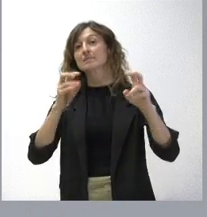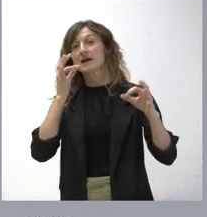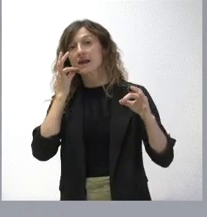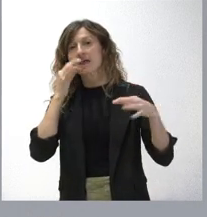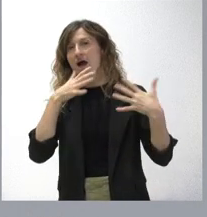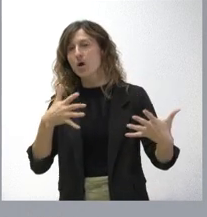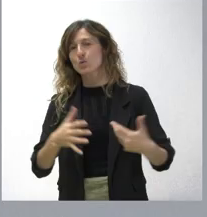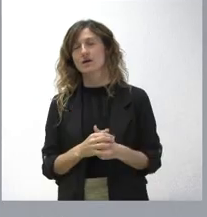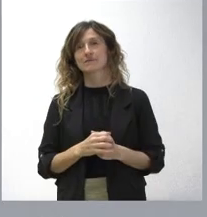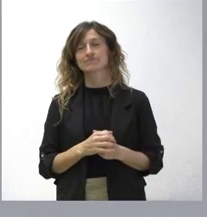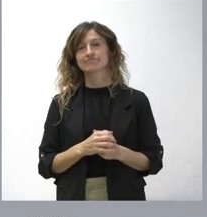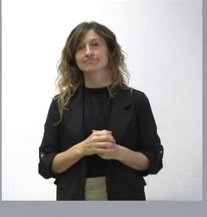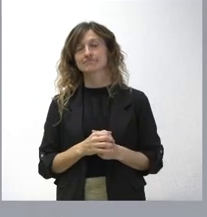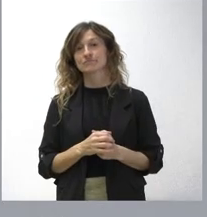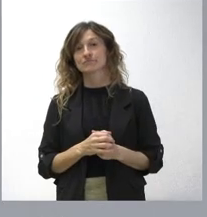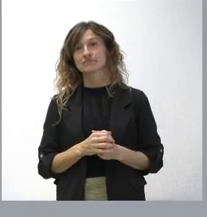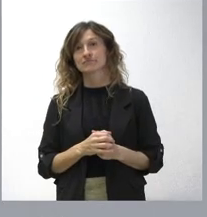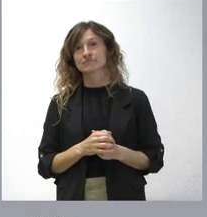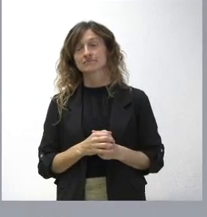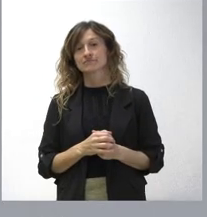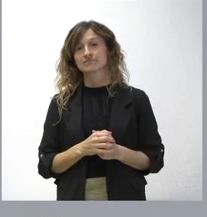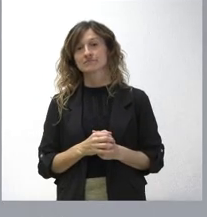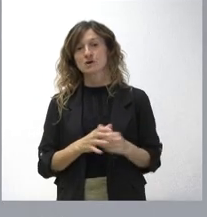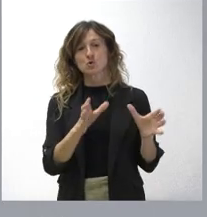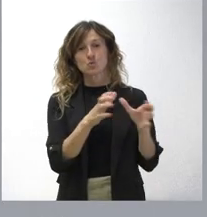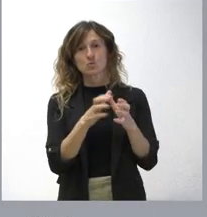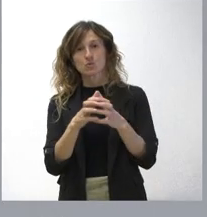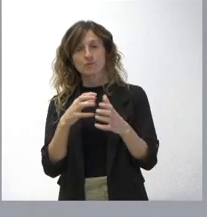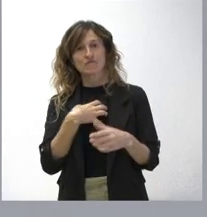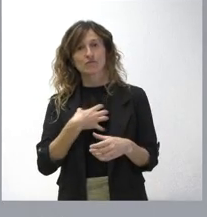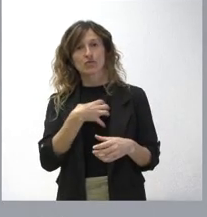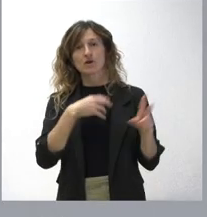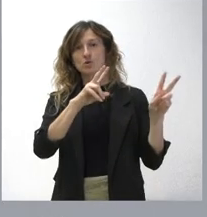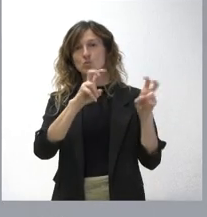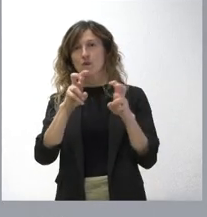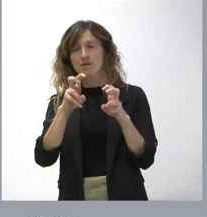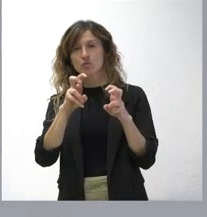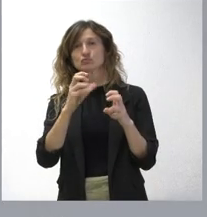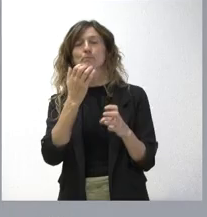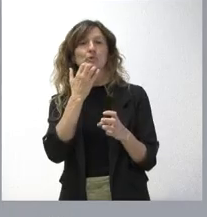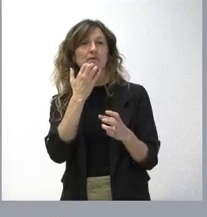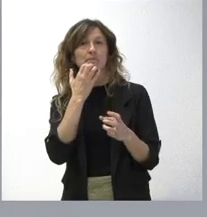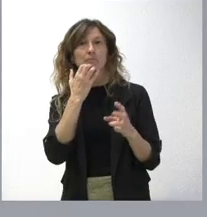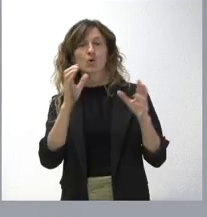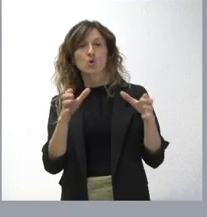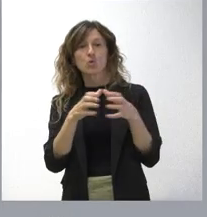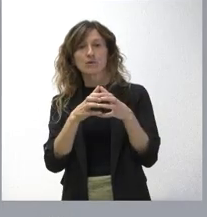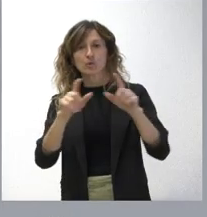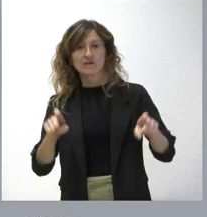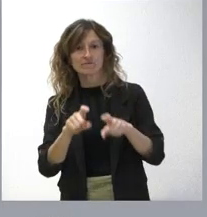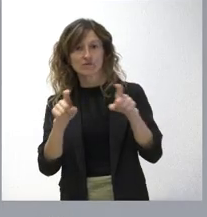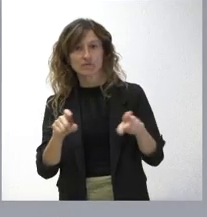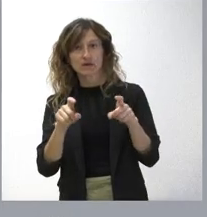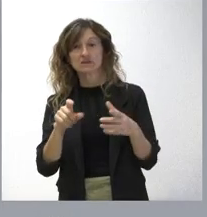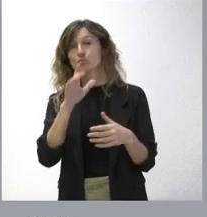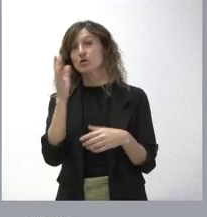actual. Por un lado, se crean nuevos cuerpos de funcionarios, como ocurre con los cuerpos de informáticos. Hasta